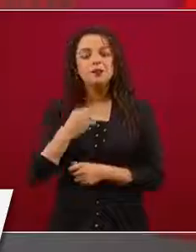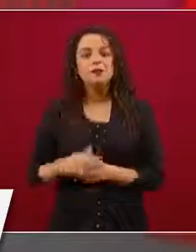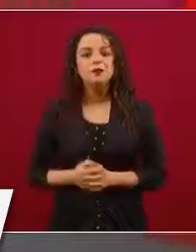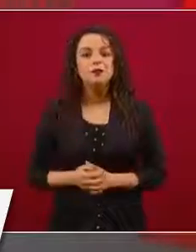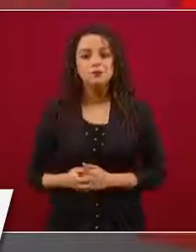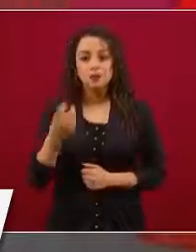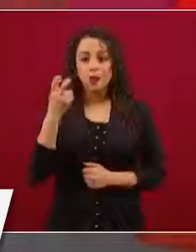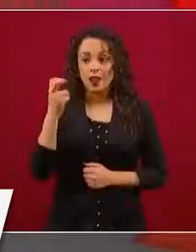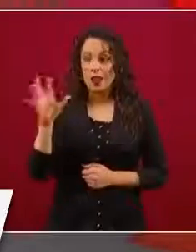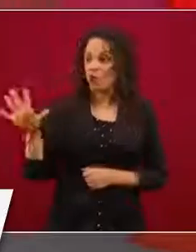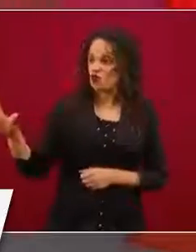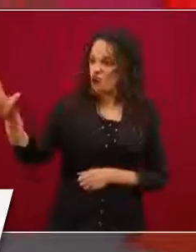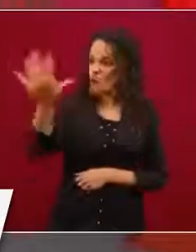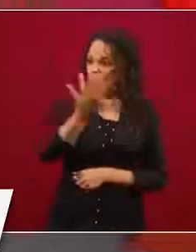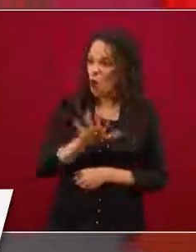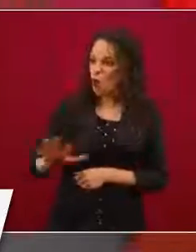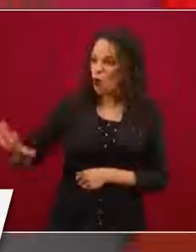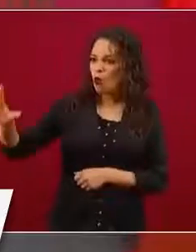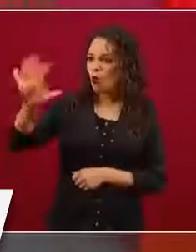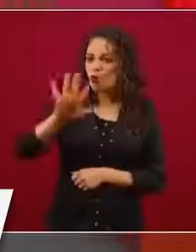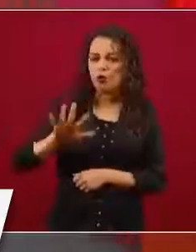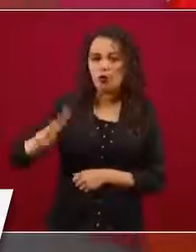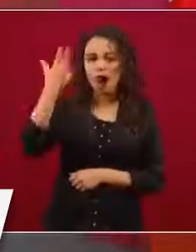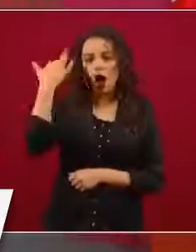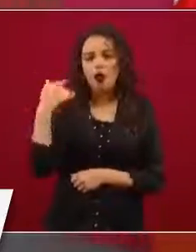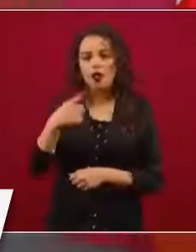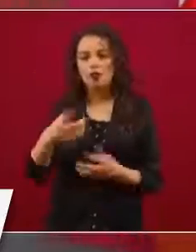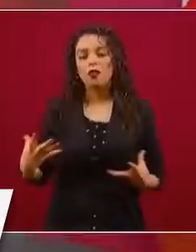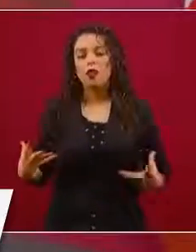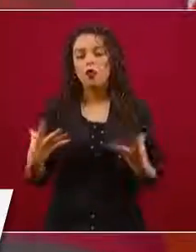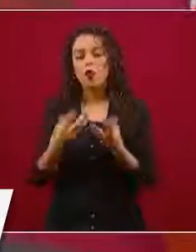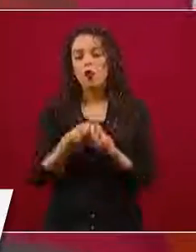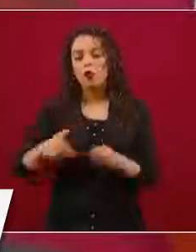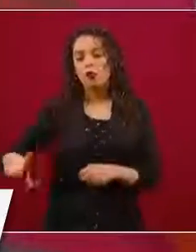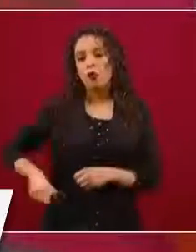estuvieron en el gobierno durante el periodo neoliberal